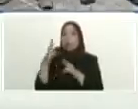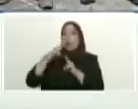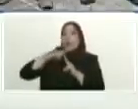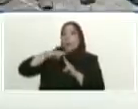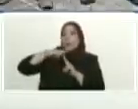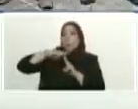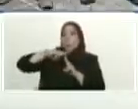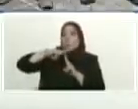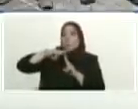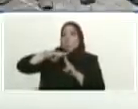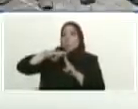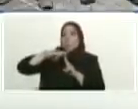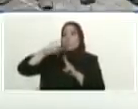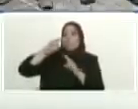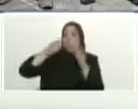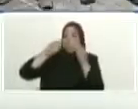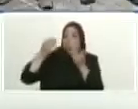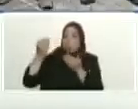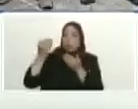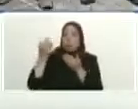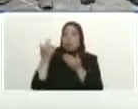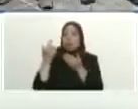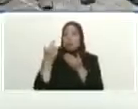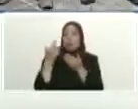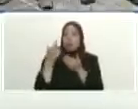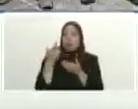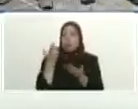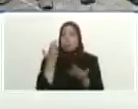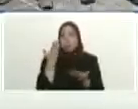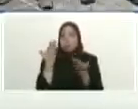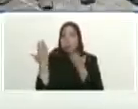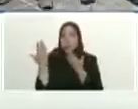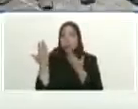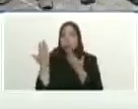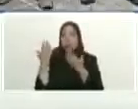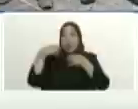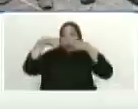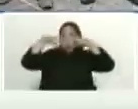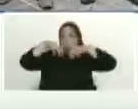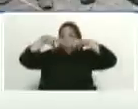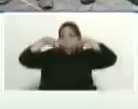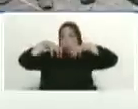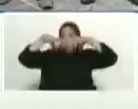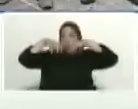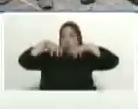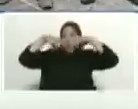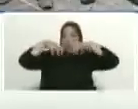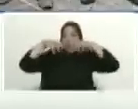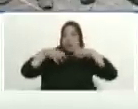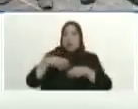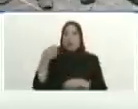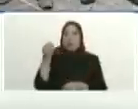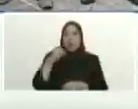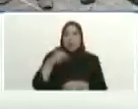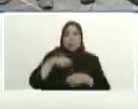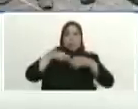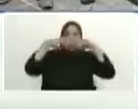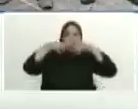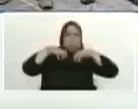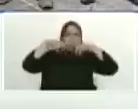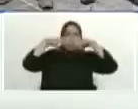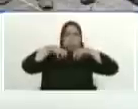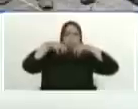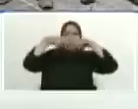prácticamente no tuvo periodo seco ha sido lluvia lluvia y más lluvia ¿no?